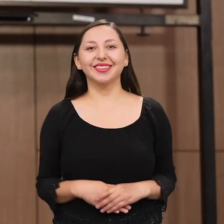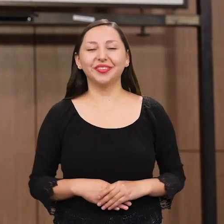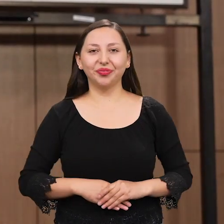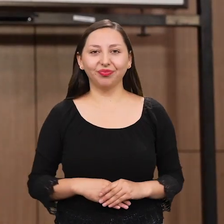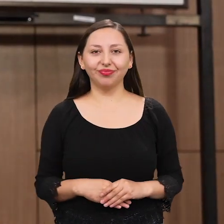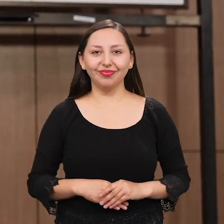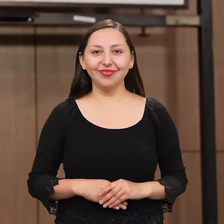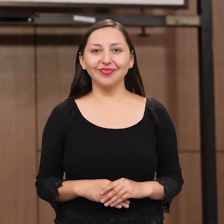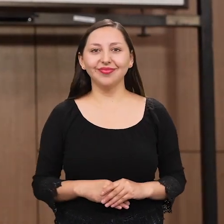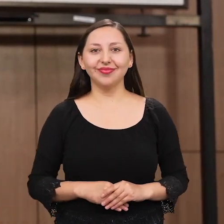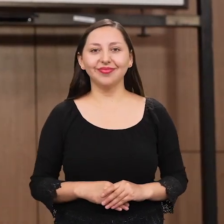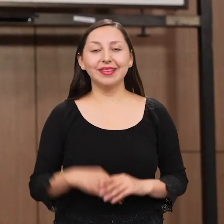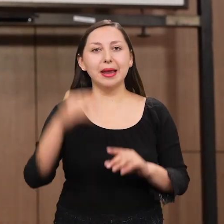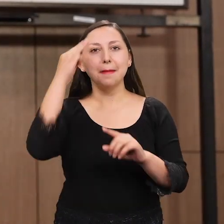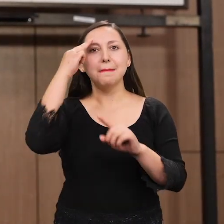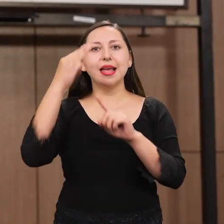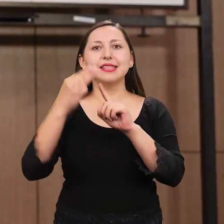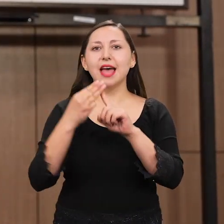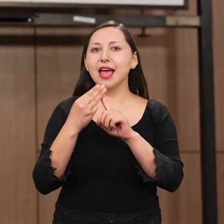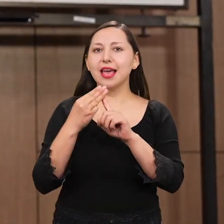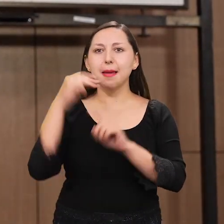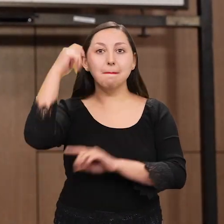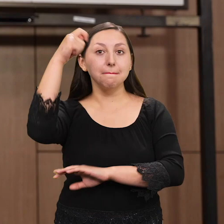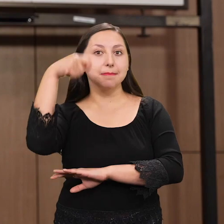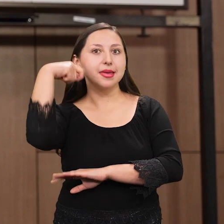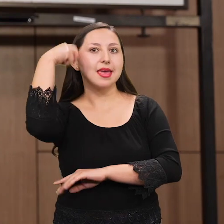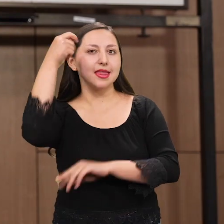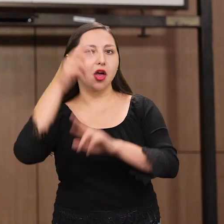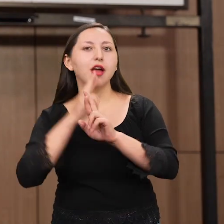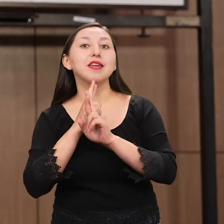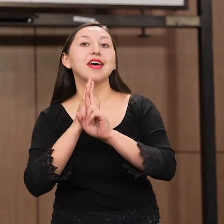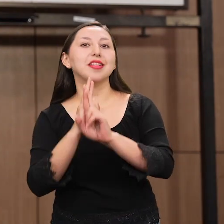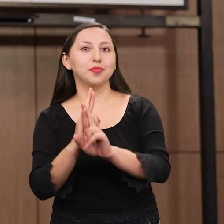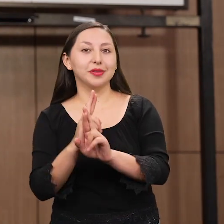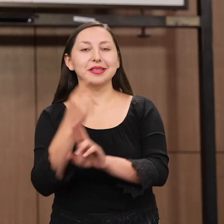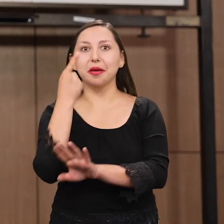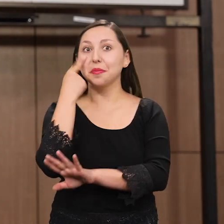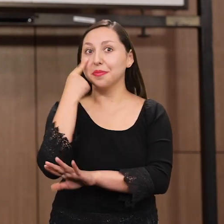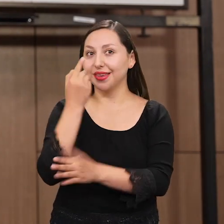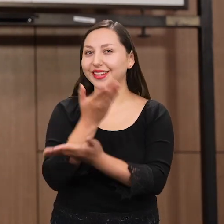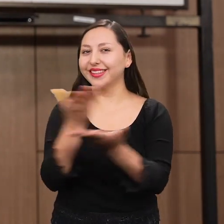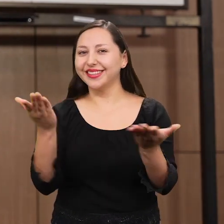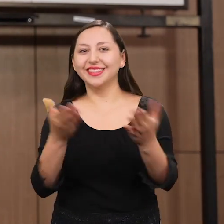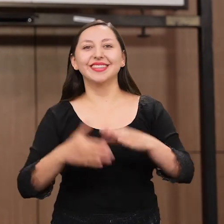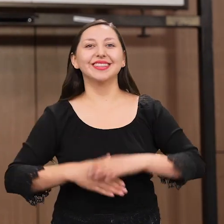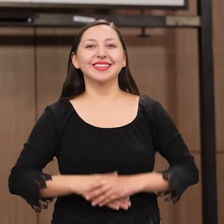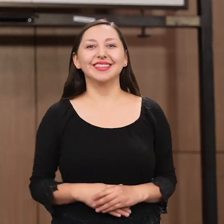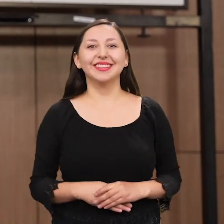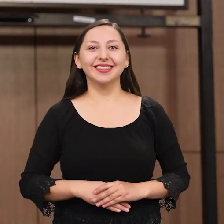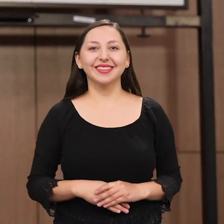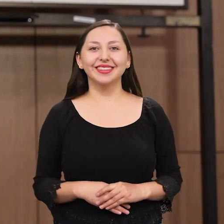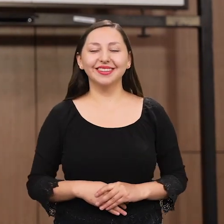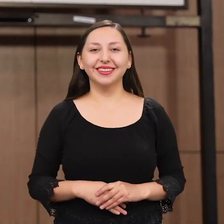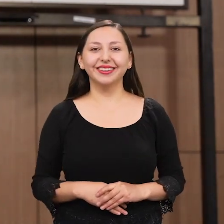No puede ser. Me llegó un video de mi amiga Eulali. Seguro es la respuesta a mi pregunta. ¡Vamos a verlo!